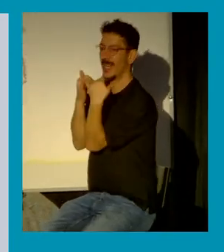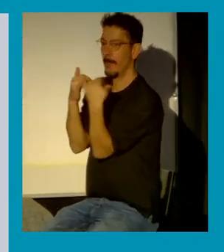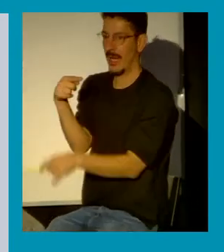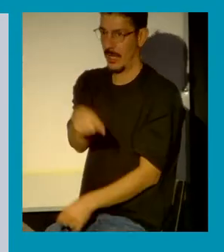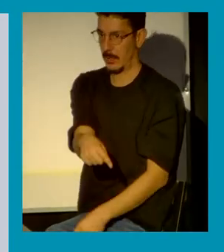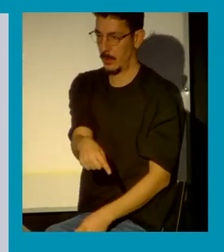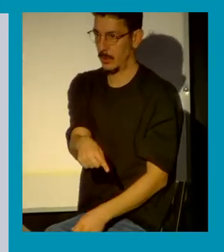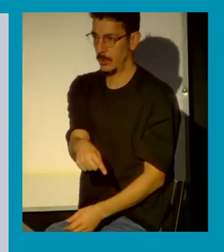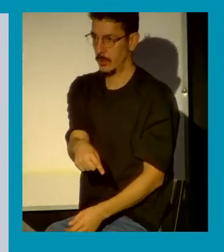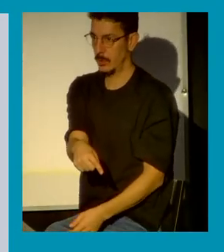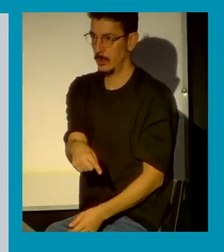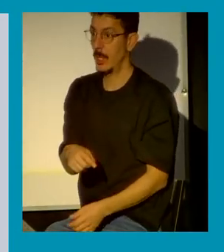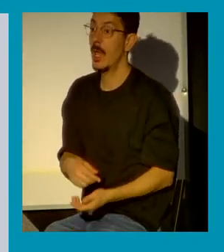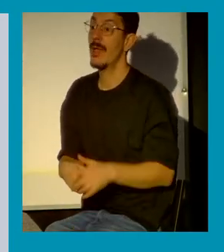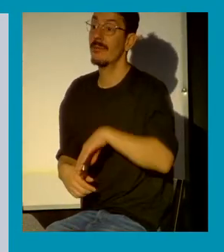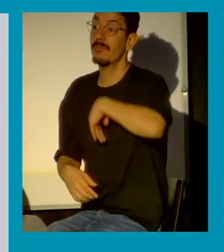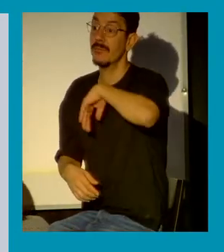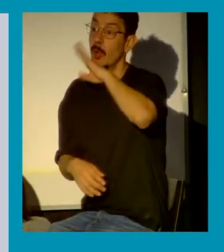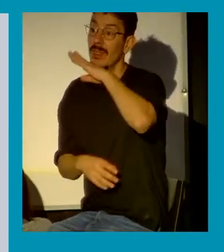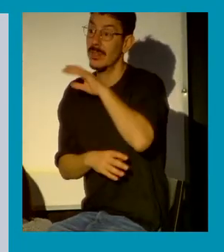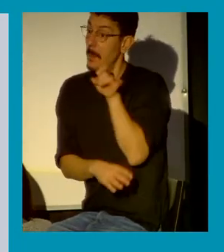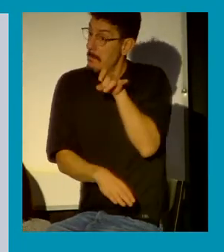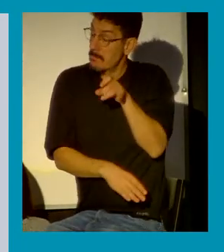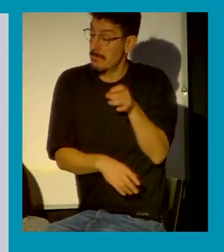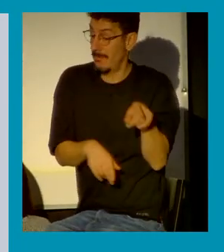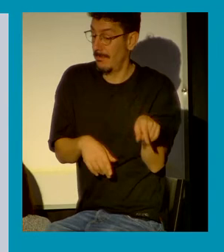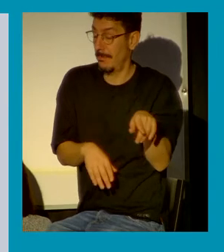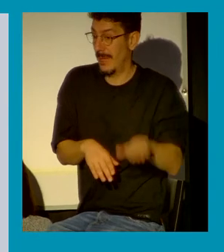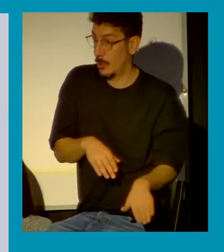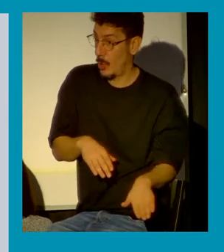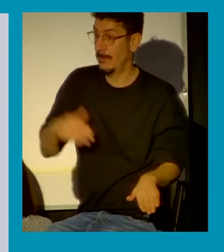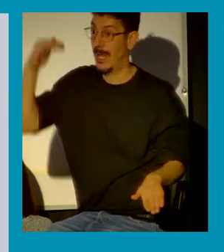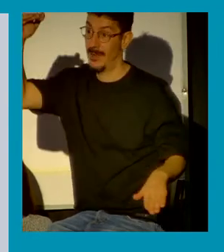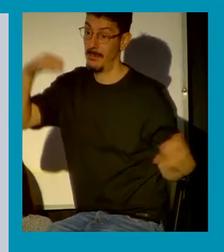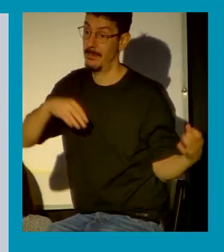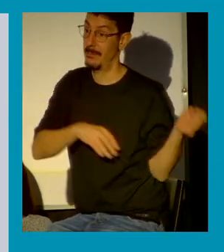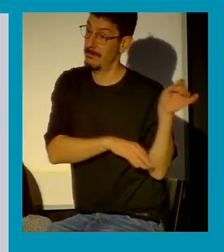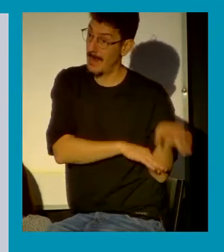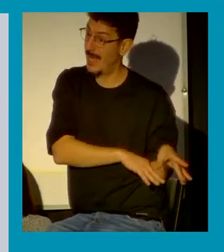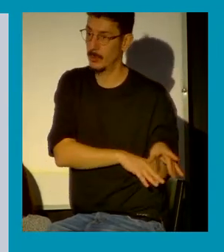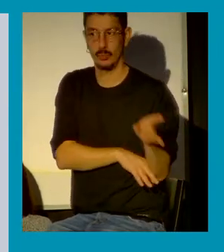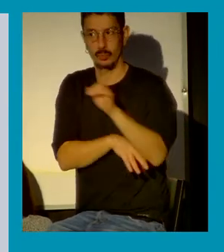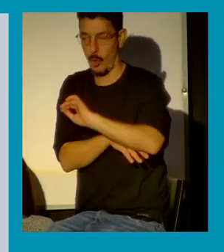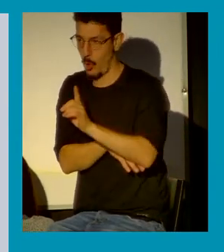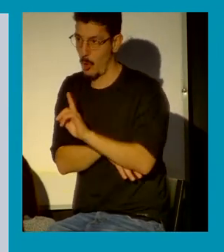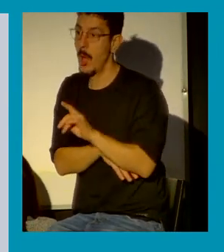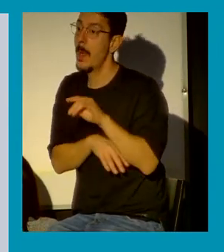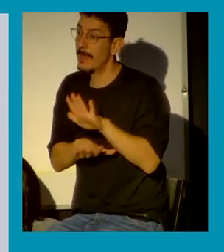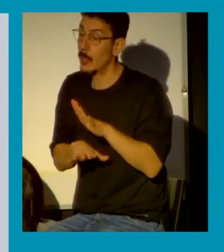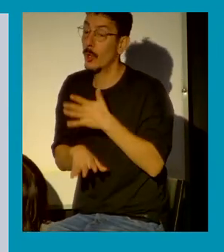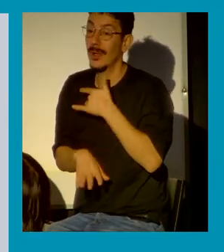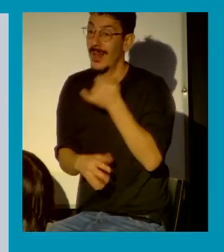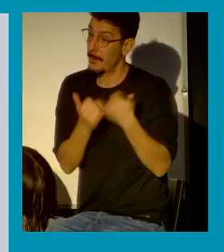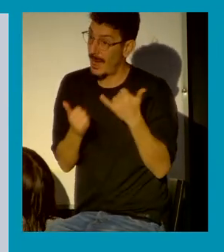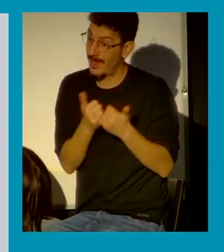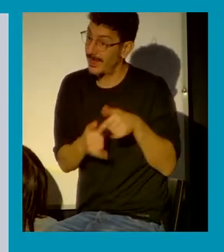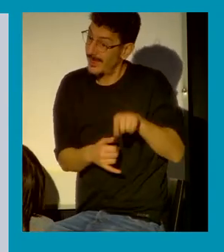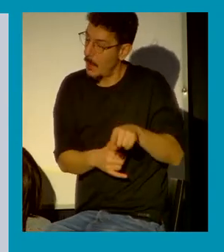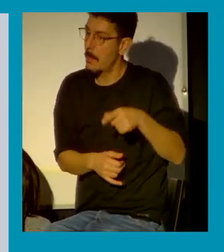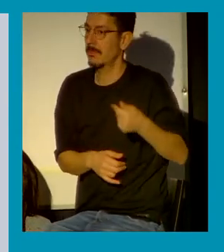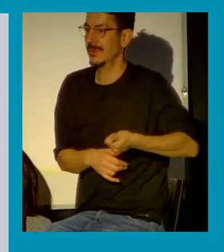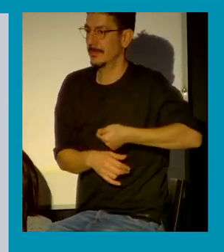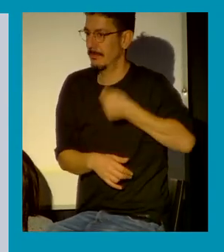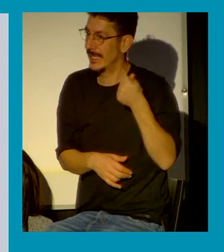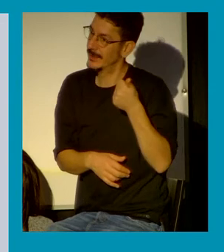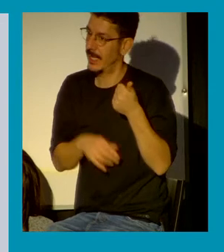menores pero en el caso de los menores la vía de reparación también sería preguntarnos ¿es porque finalmente no deciden